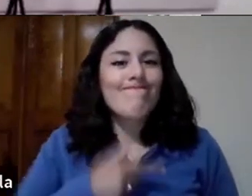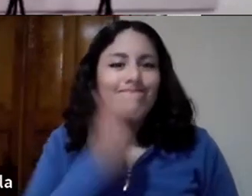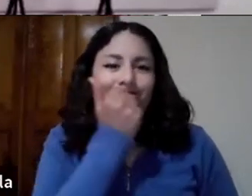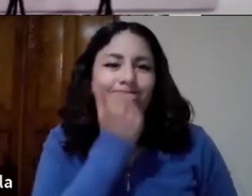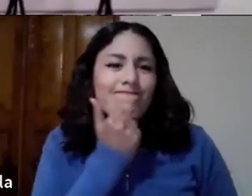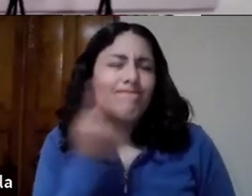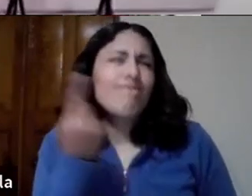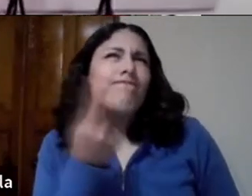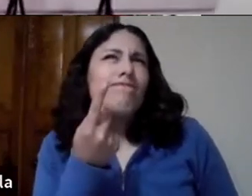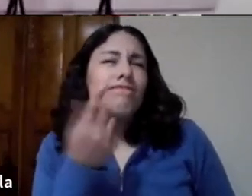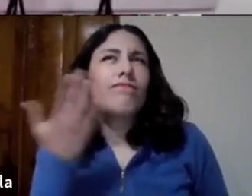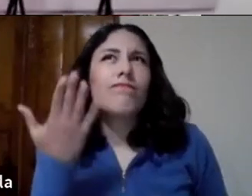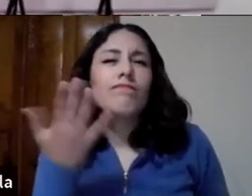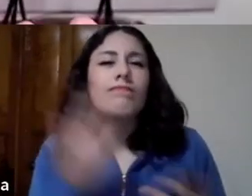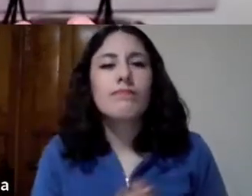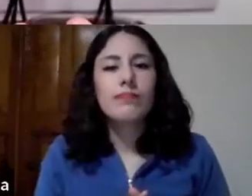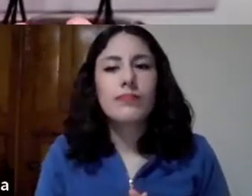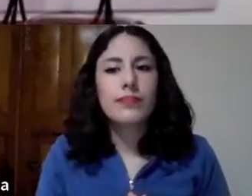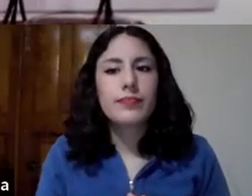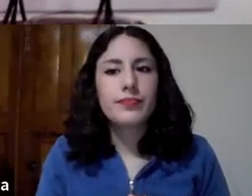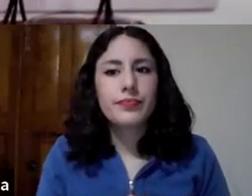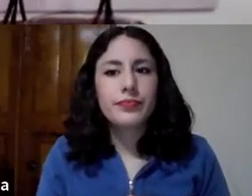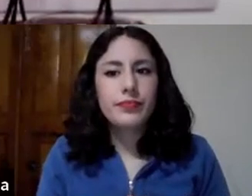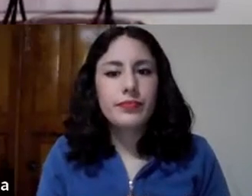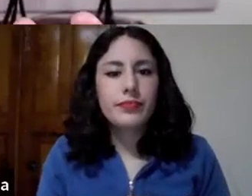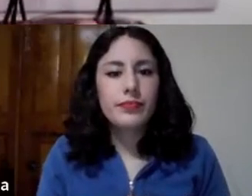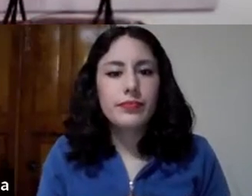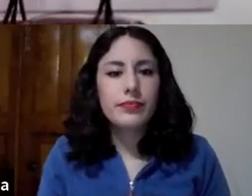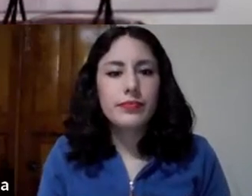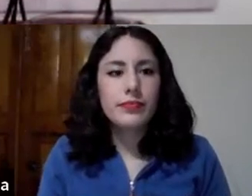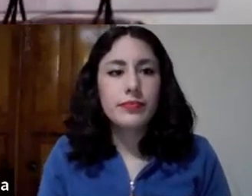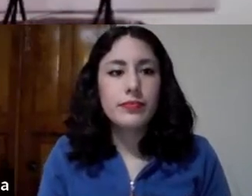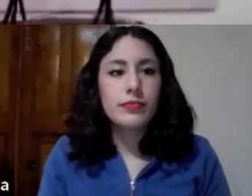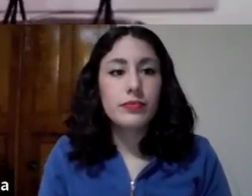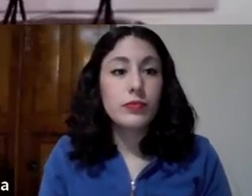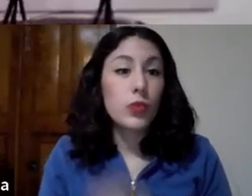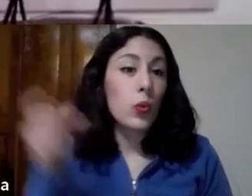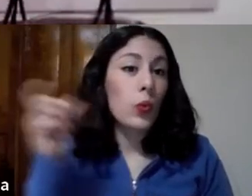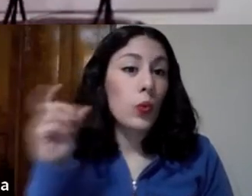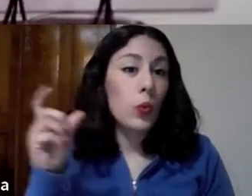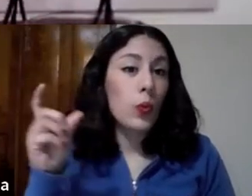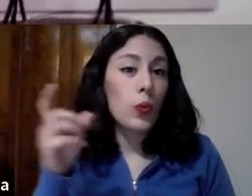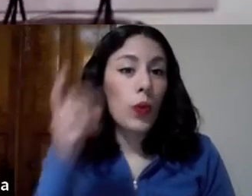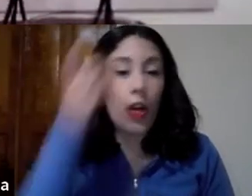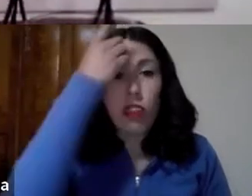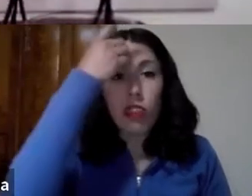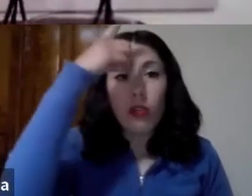es que cuando Dios le habla a Abraham